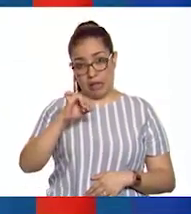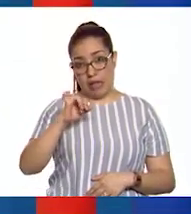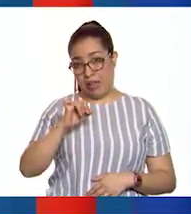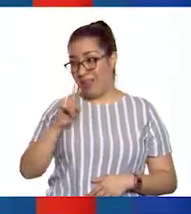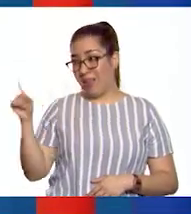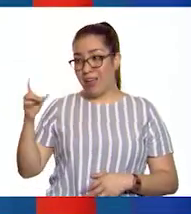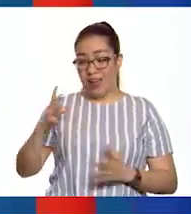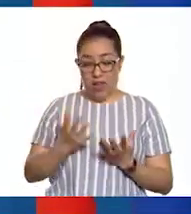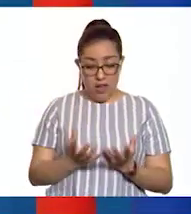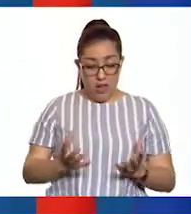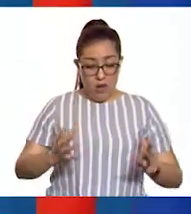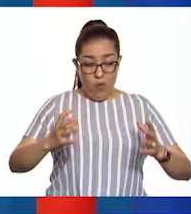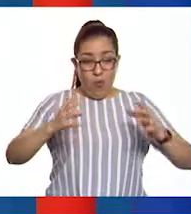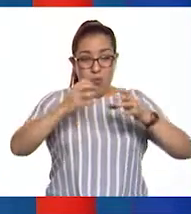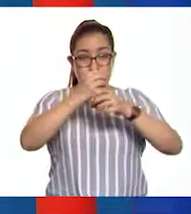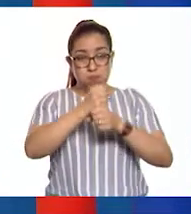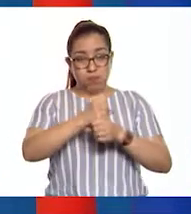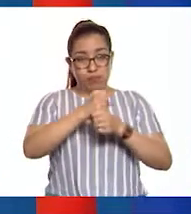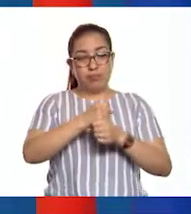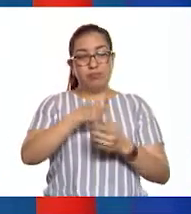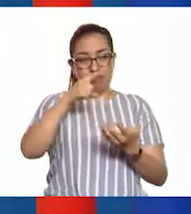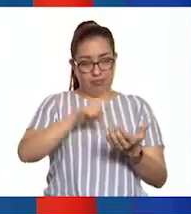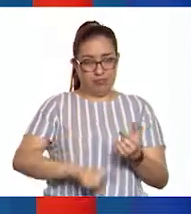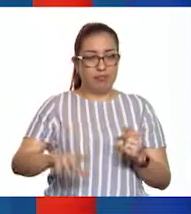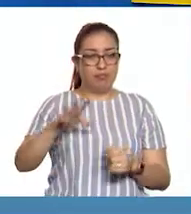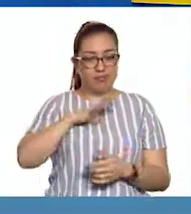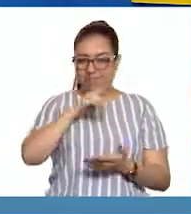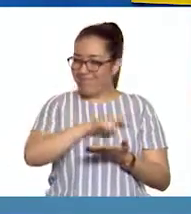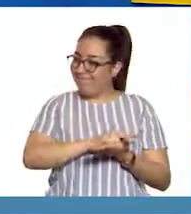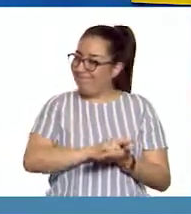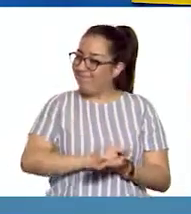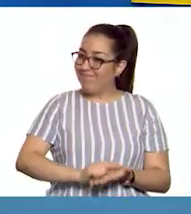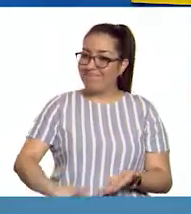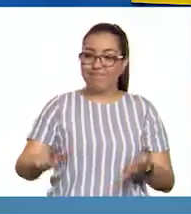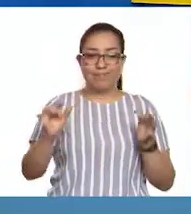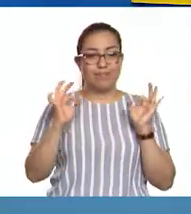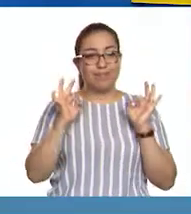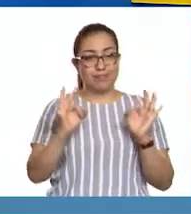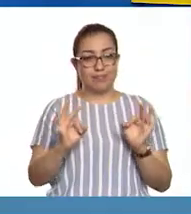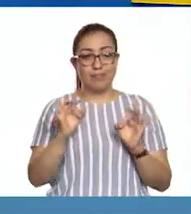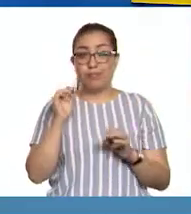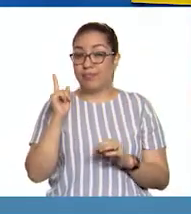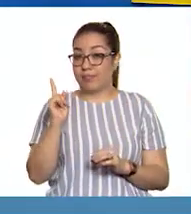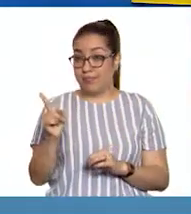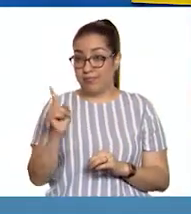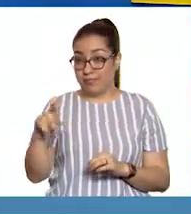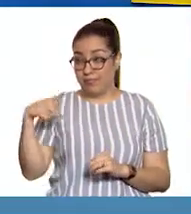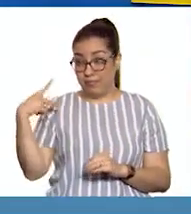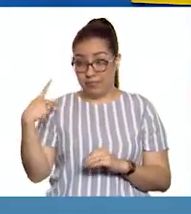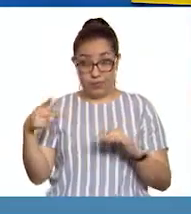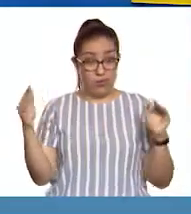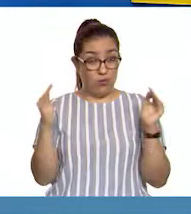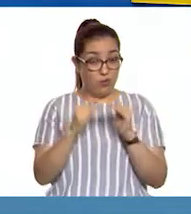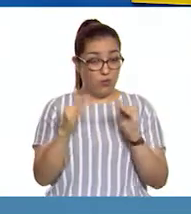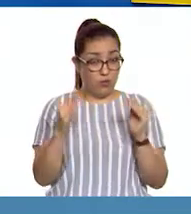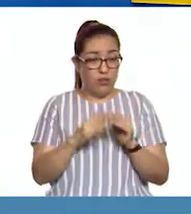de paja esterilizada. Perfecto, ya entendí. Y como es un cultivo casero, una manera práctica de realizarlo